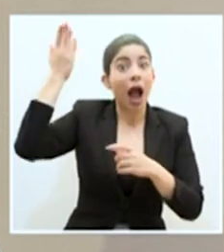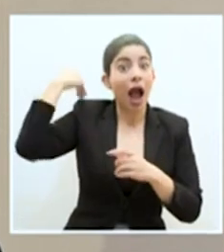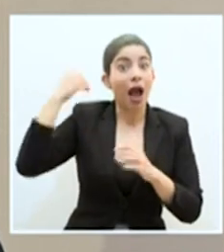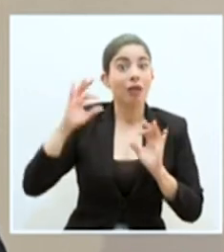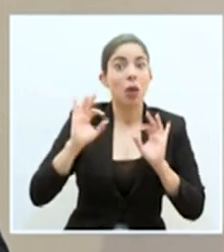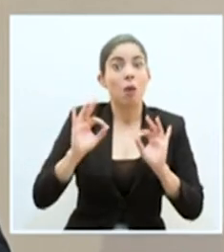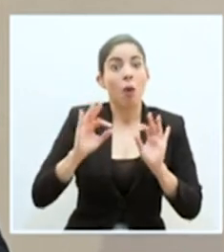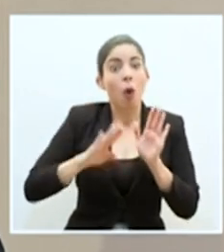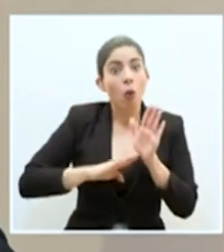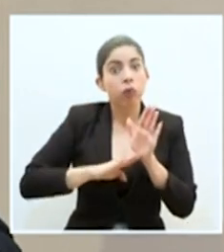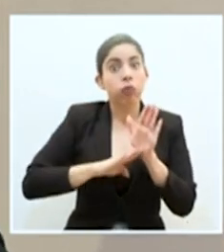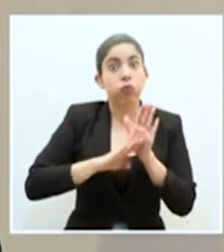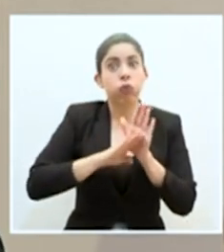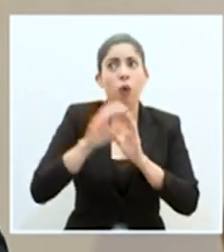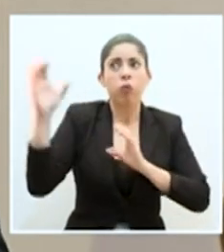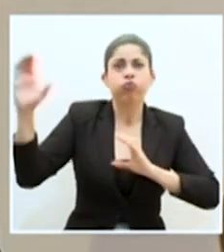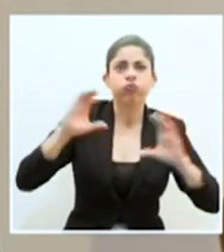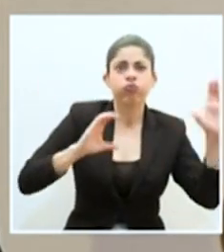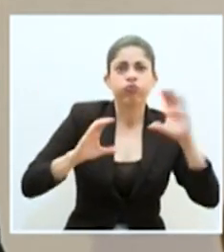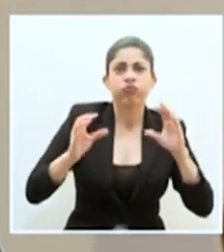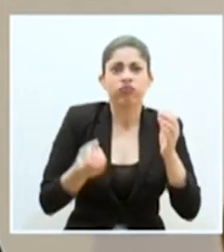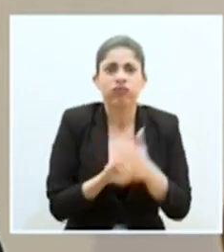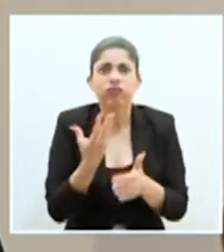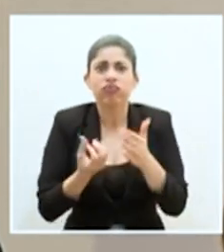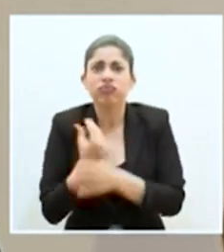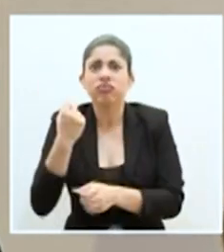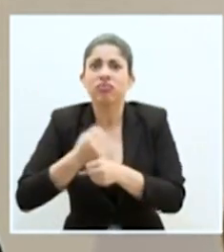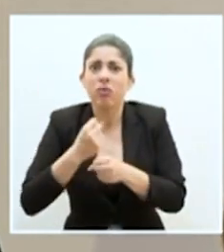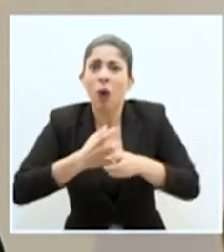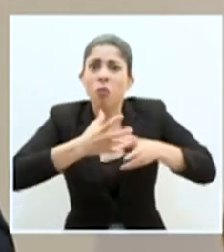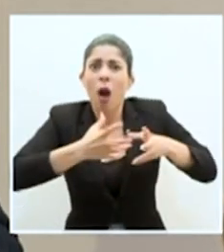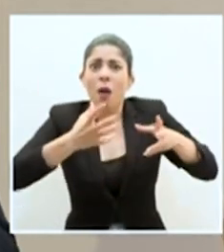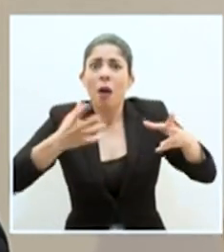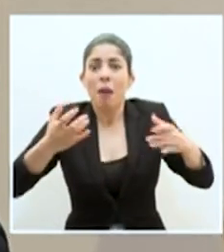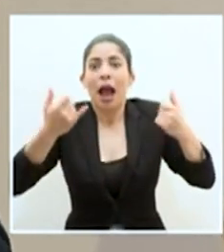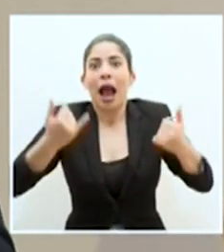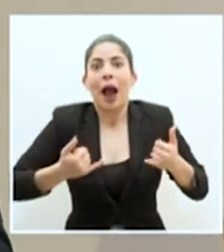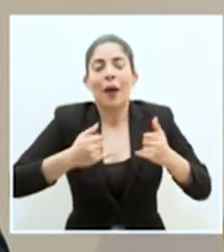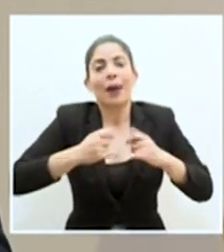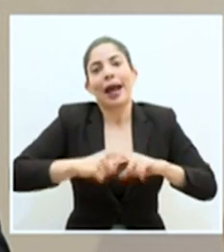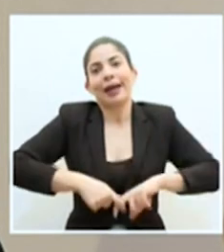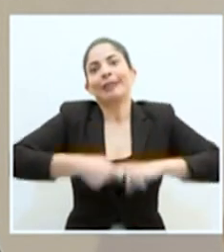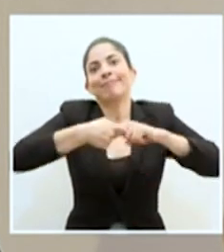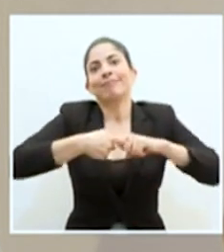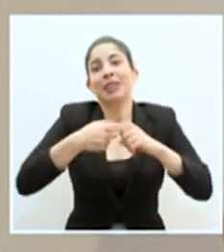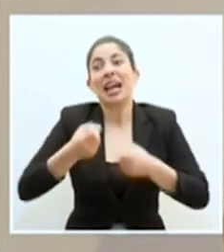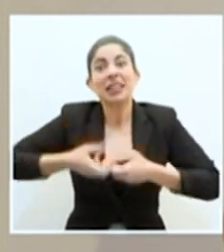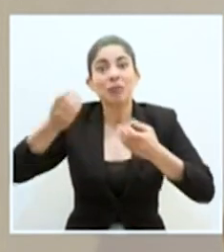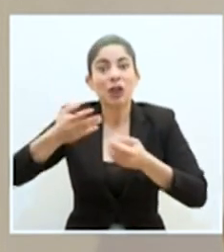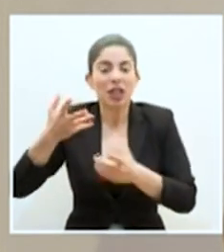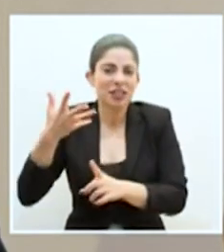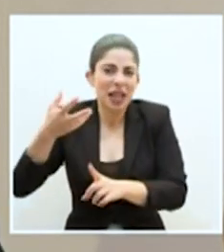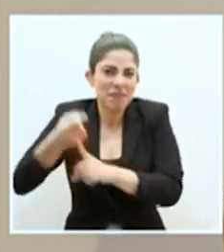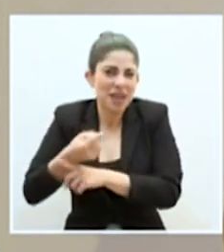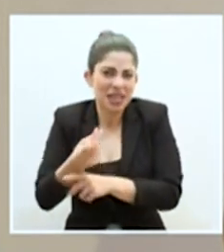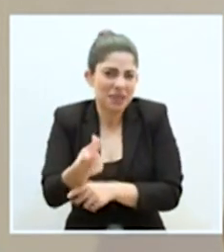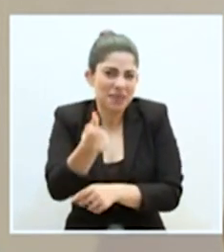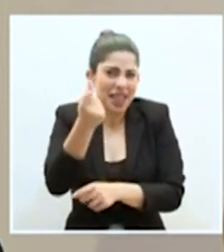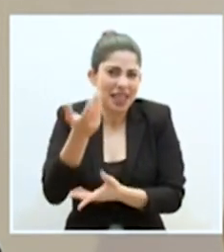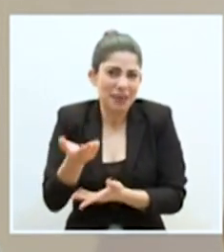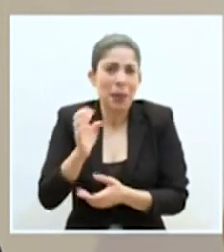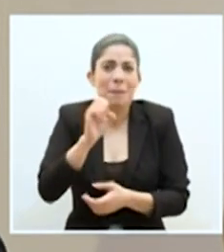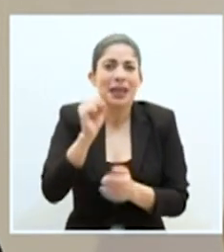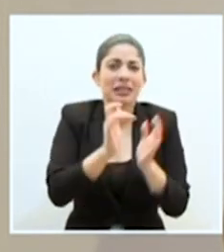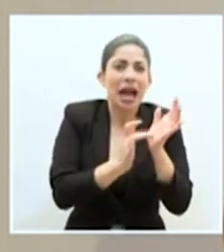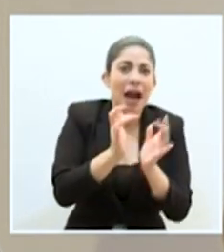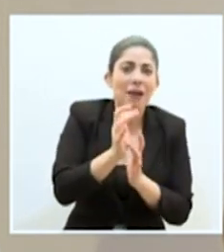veníamos viendo de inversión, de generación de empleo, claramente ya lo vemos en el impacto en las exportaciones, prácticamente inmediato, ya en los meses